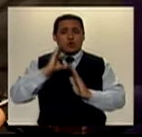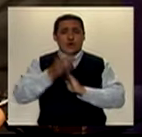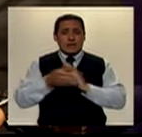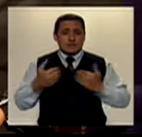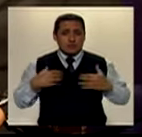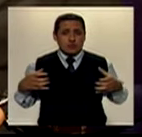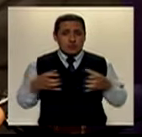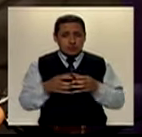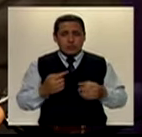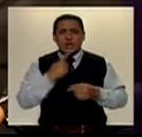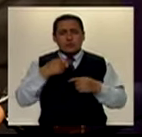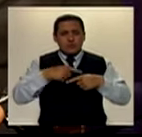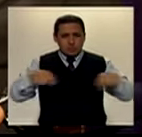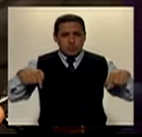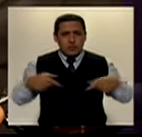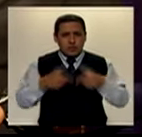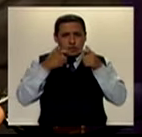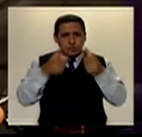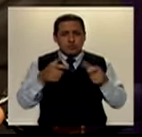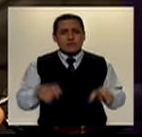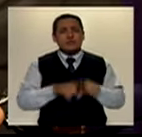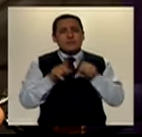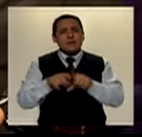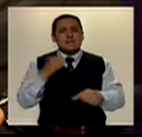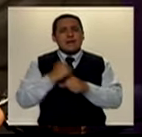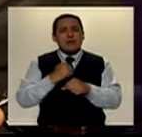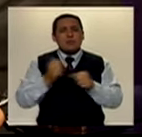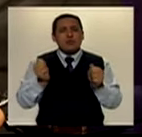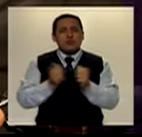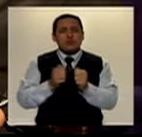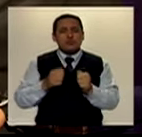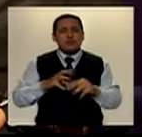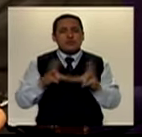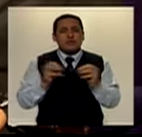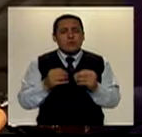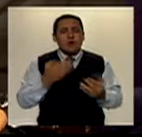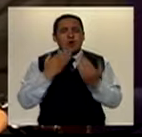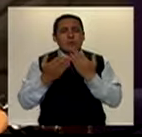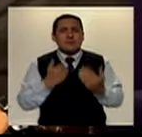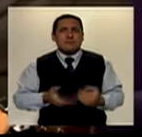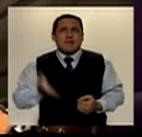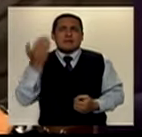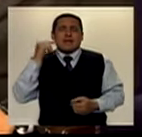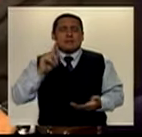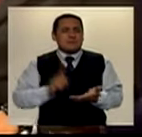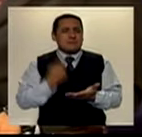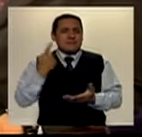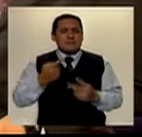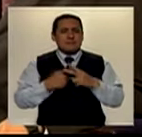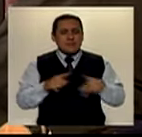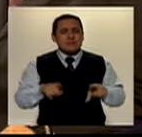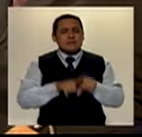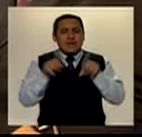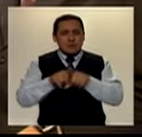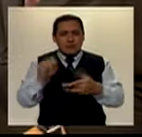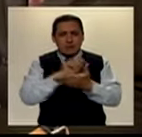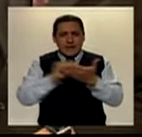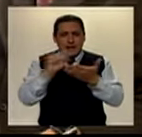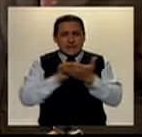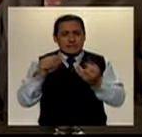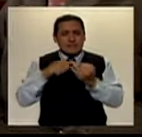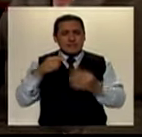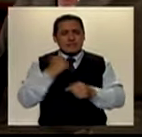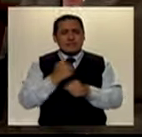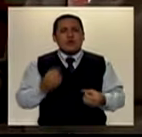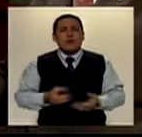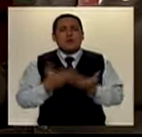nosotros no solamente es nuestro ente rector, sino trabajamos juntos, hemos conversado desde el primer momento y hemos hecho una agenda de